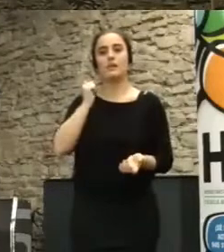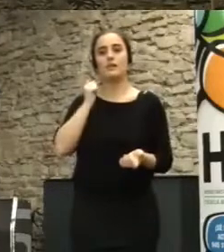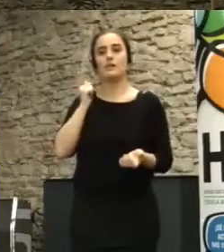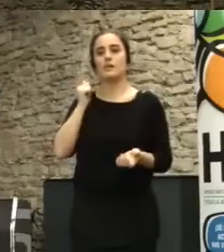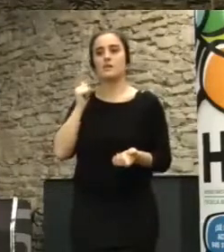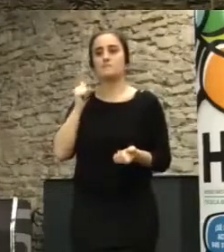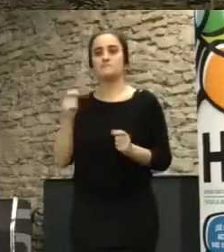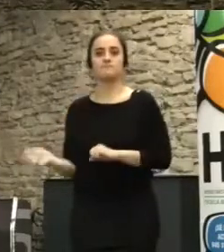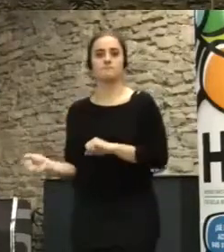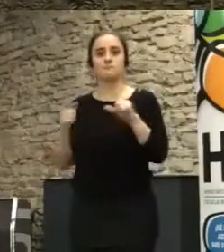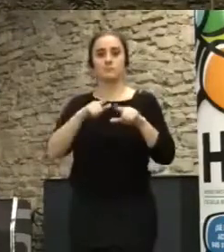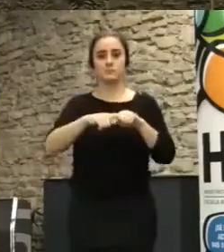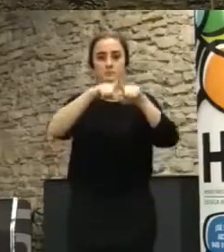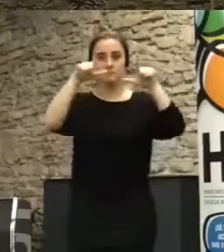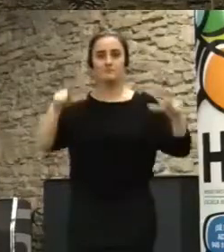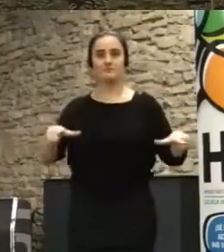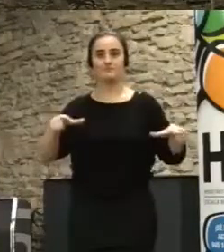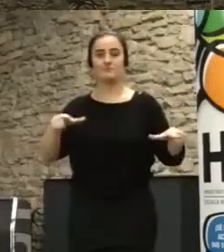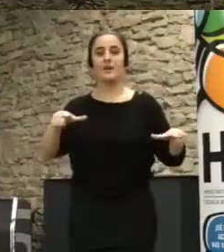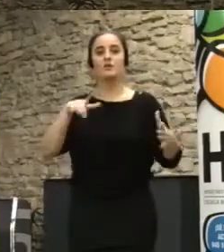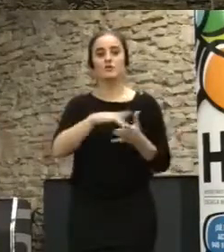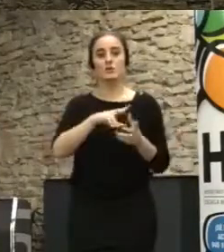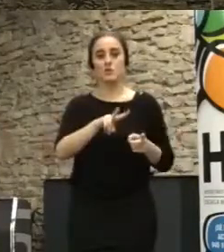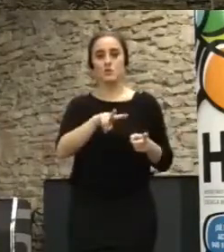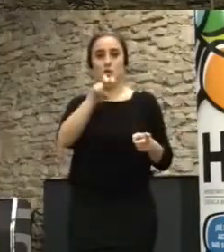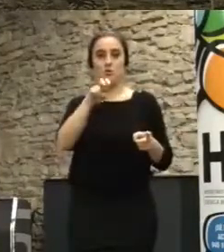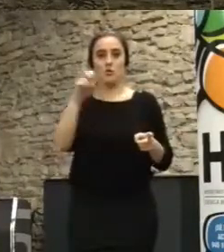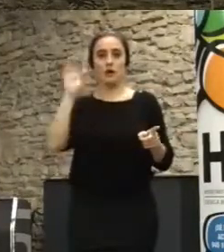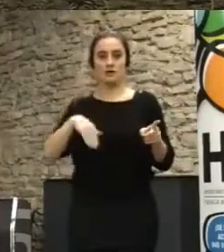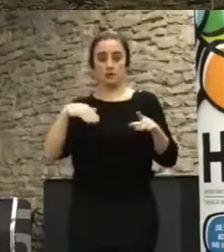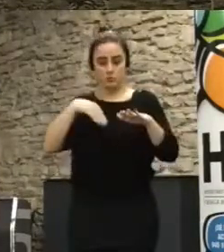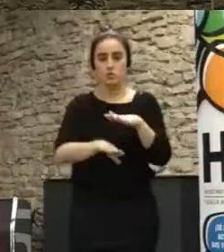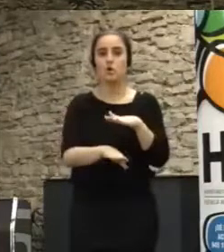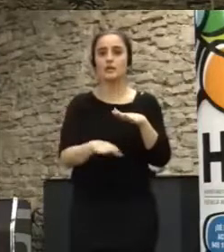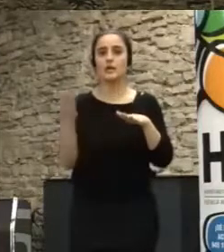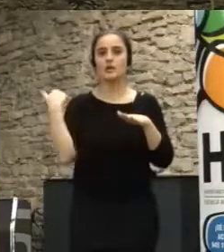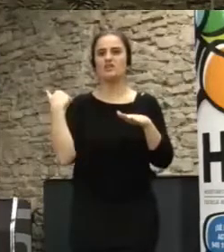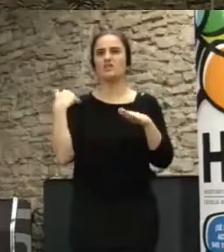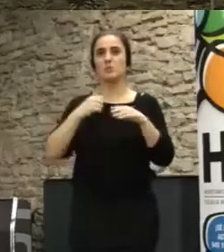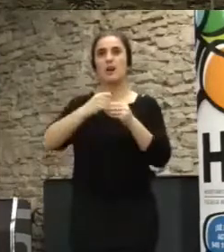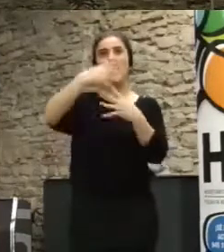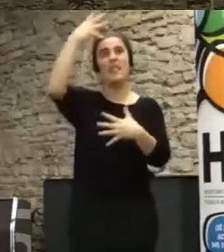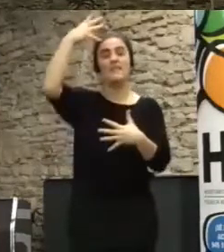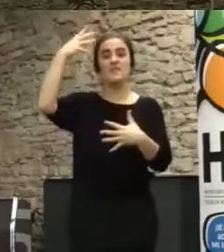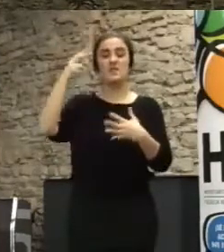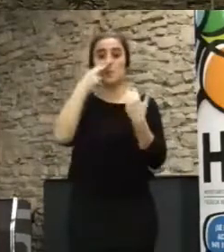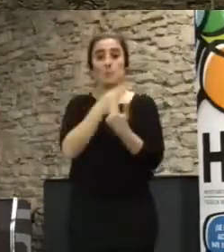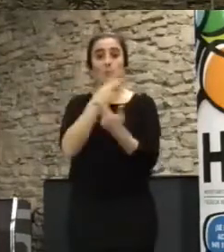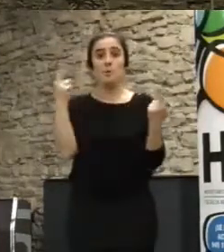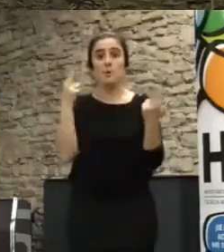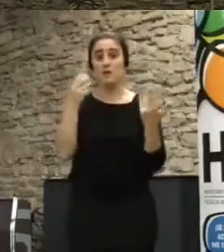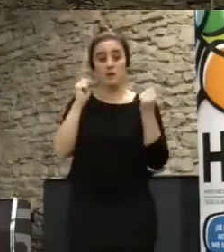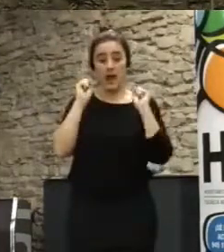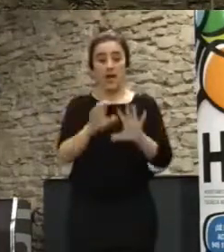instalarse la serrería belga. Estaba en el sótano y, bueno, era un edificio público abandonado, una serrería en los años 80, no sé qué.